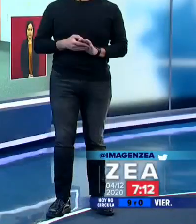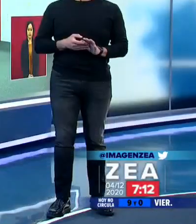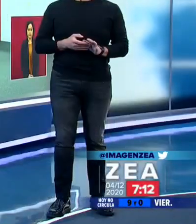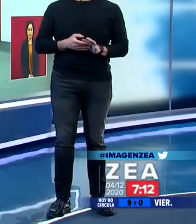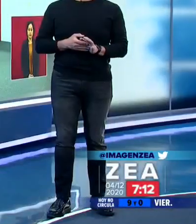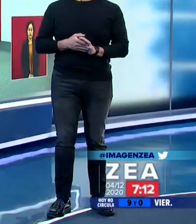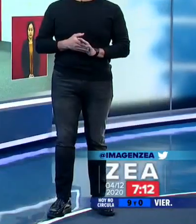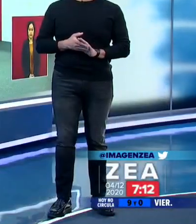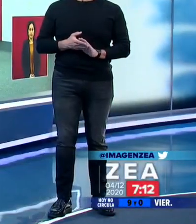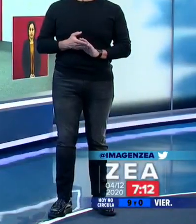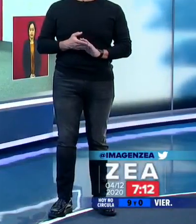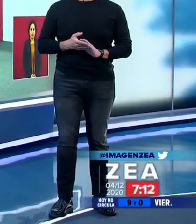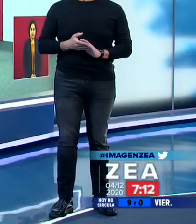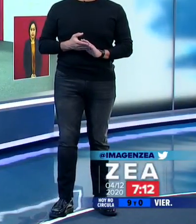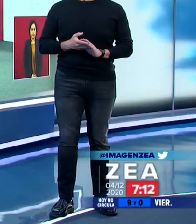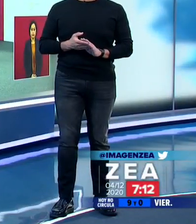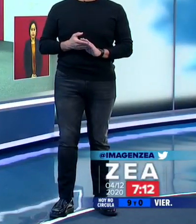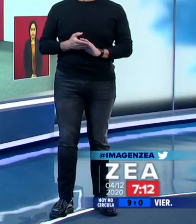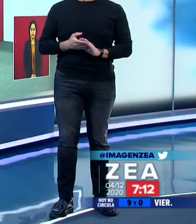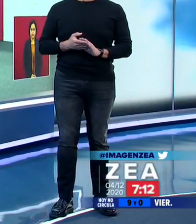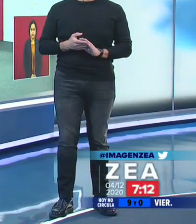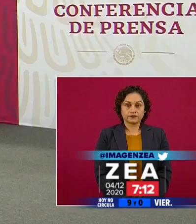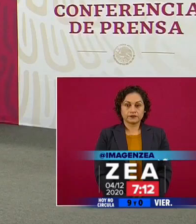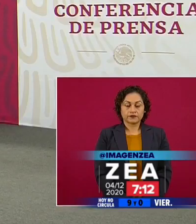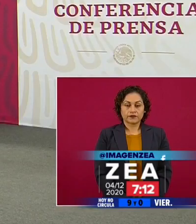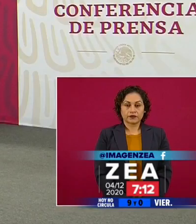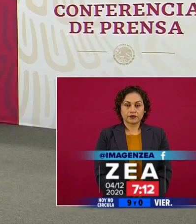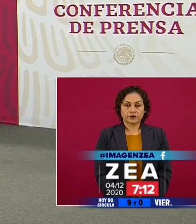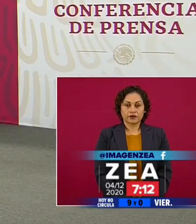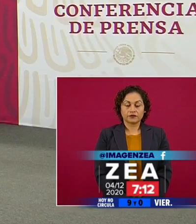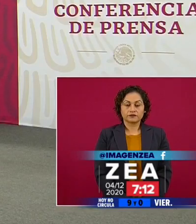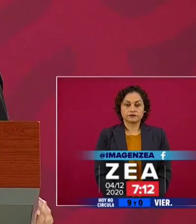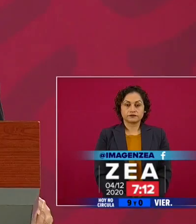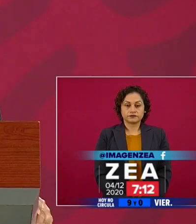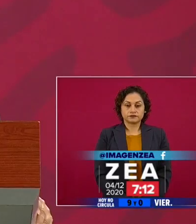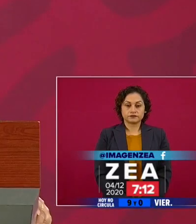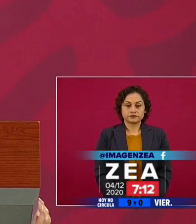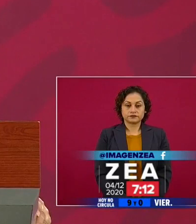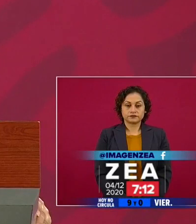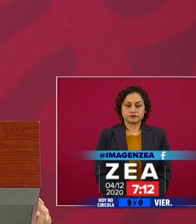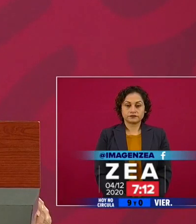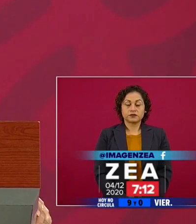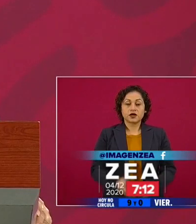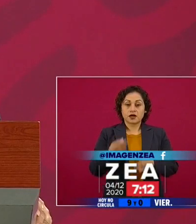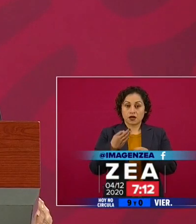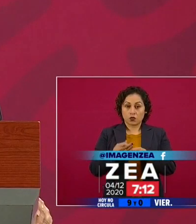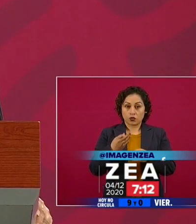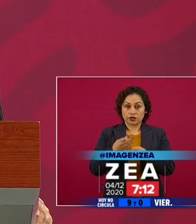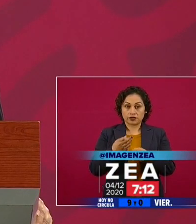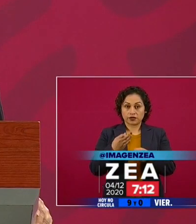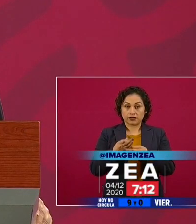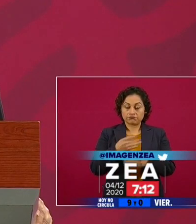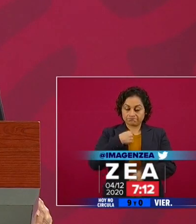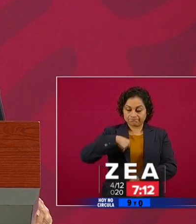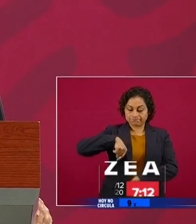En este momento nos vamos a enlazar hasta Palacio Nacional con un mensaje del presidente López Obrador. Dar a conocer